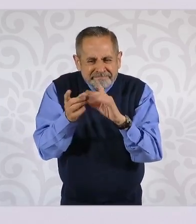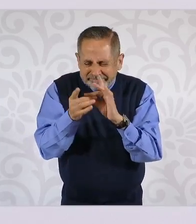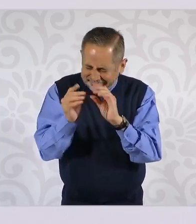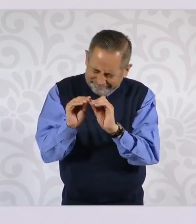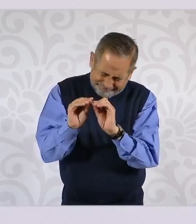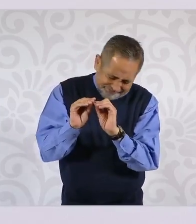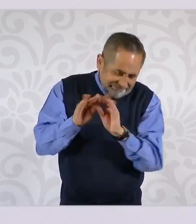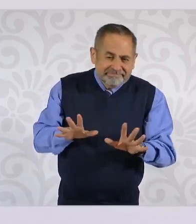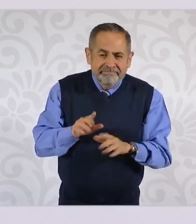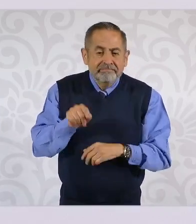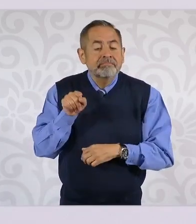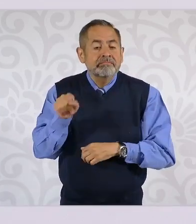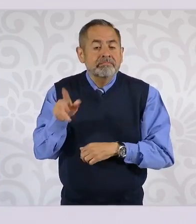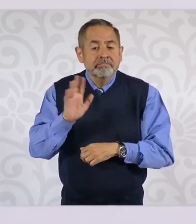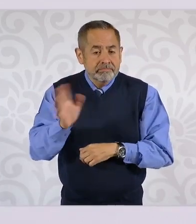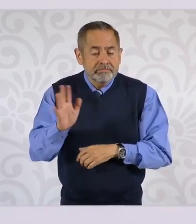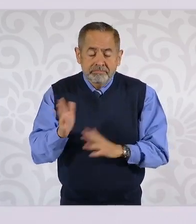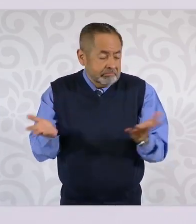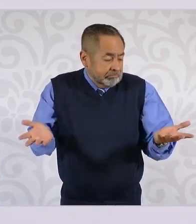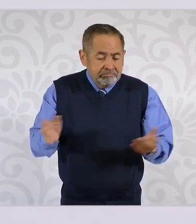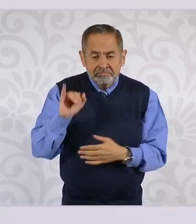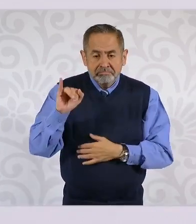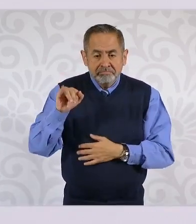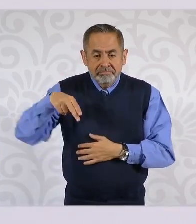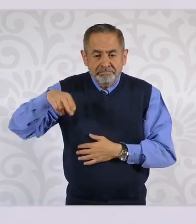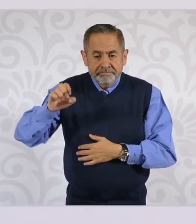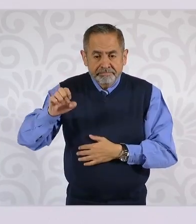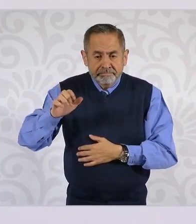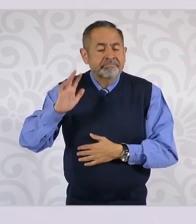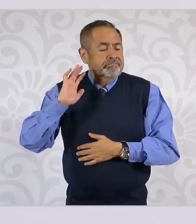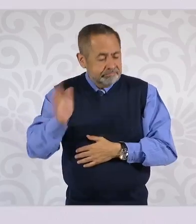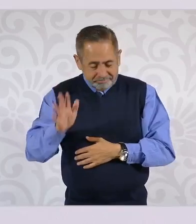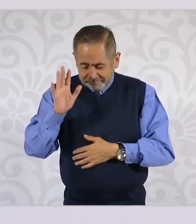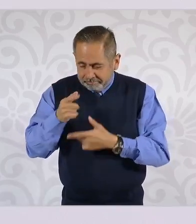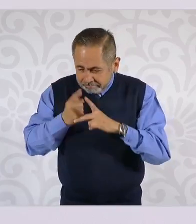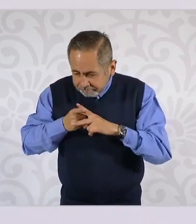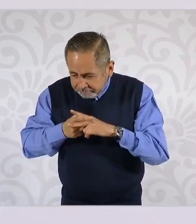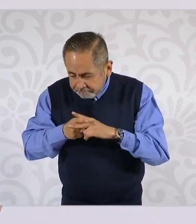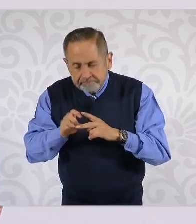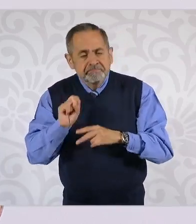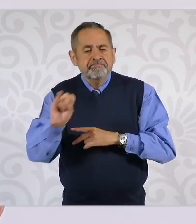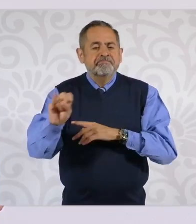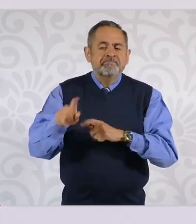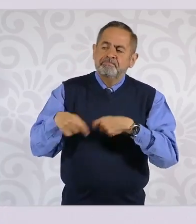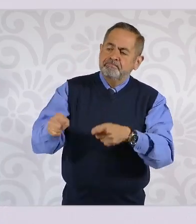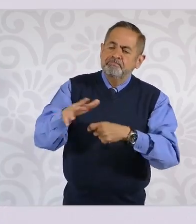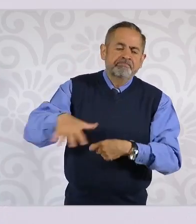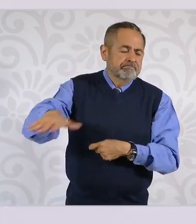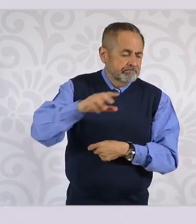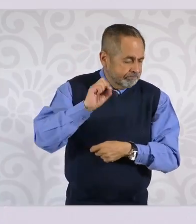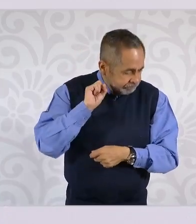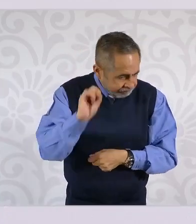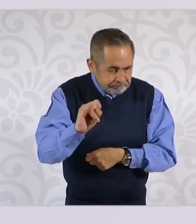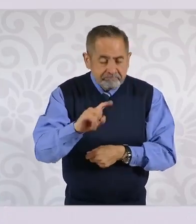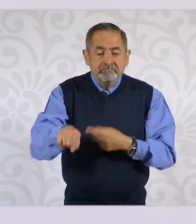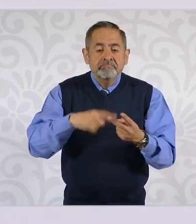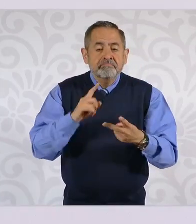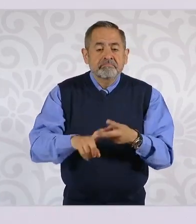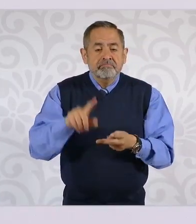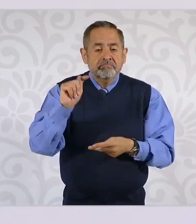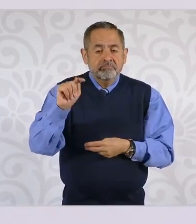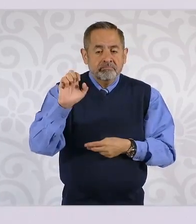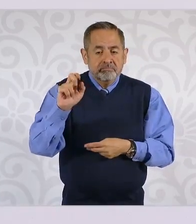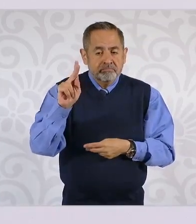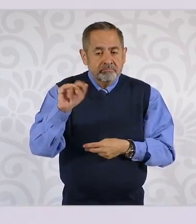¿Qué hizo el INE y después el Tribunal Electoral? El Tribunal hace